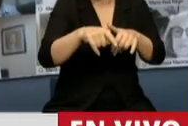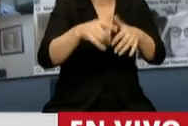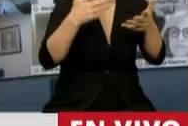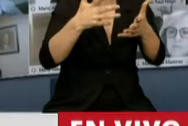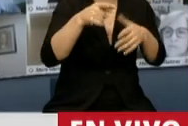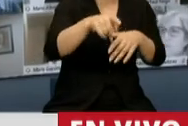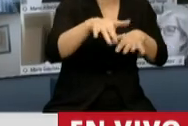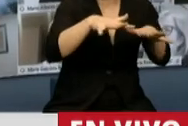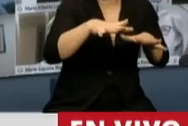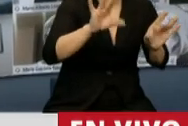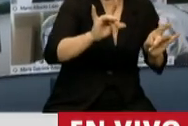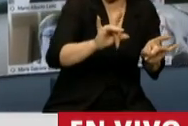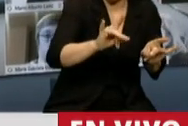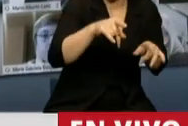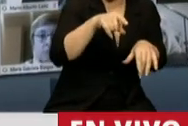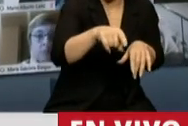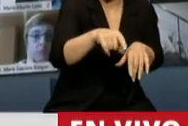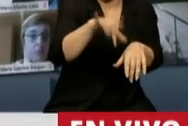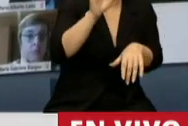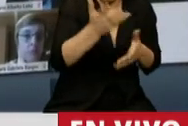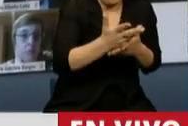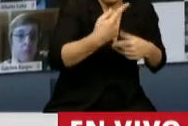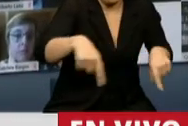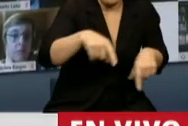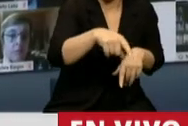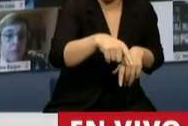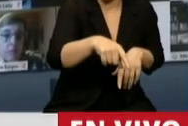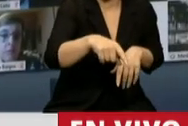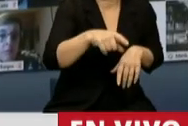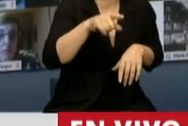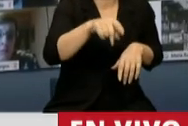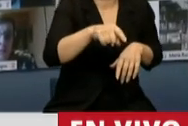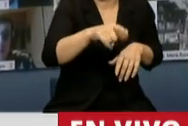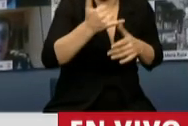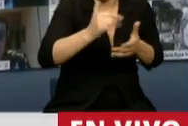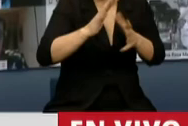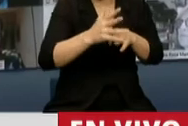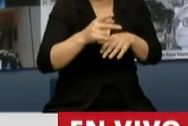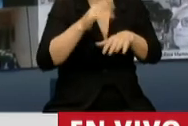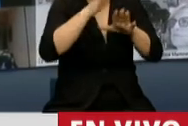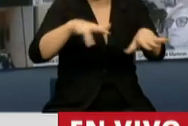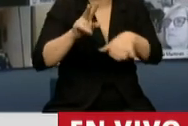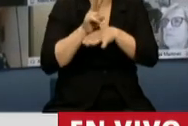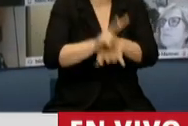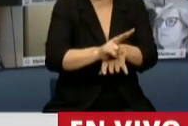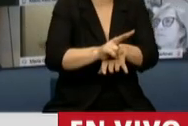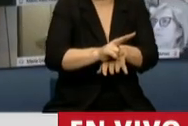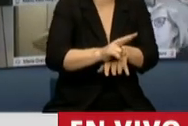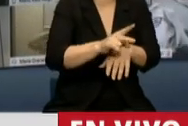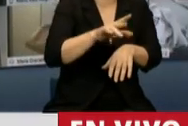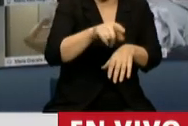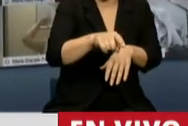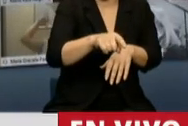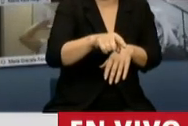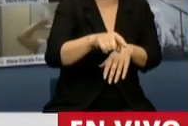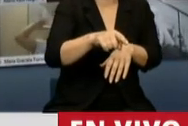vulnerabilidad, herramienta que se suma al engranaje del sistema de protección integral y responde